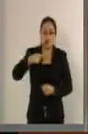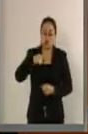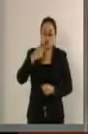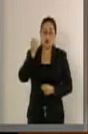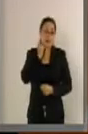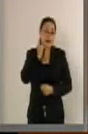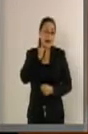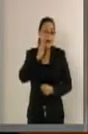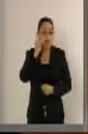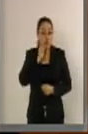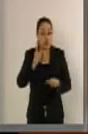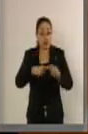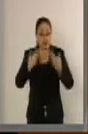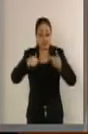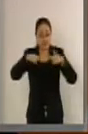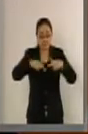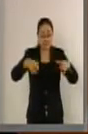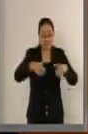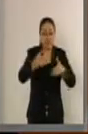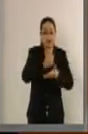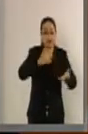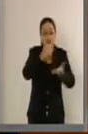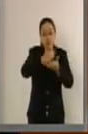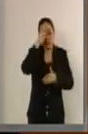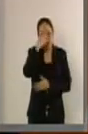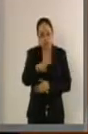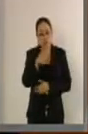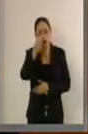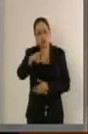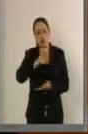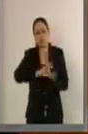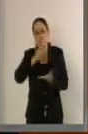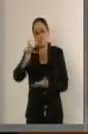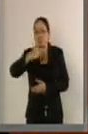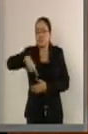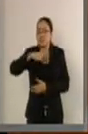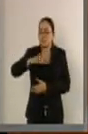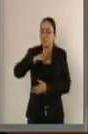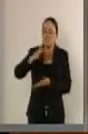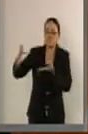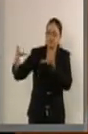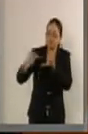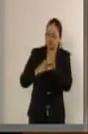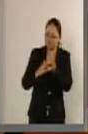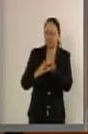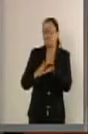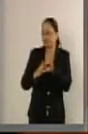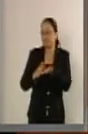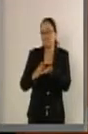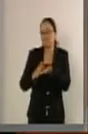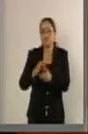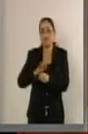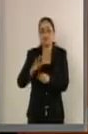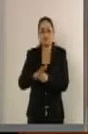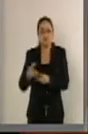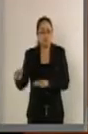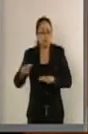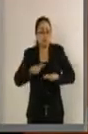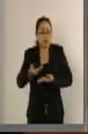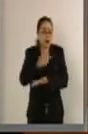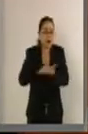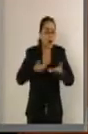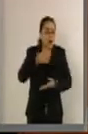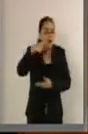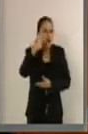representante de los capitalinos, agradezco el apoyo que hemos recibido, el apoyo moral, las palabras